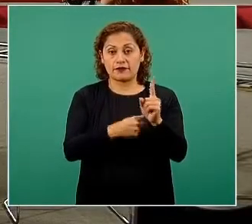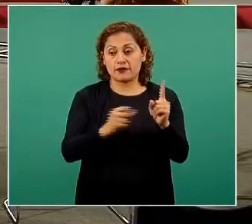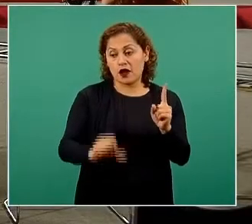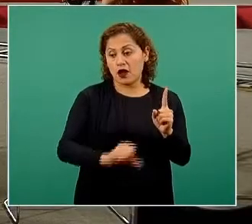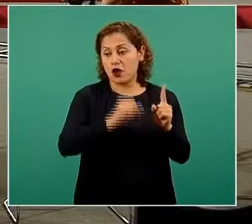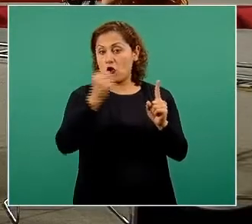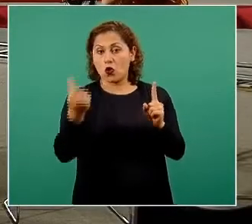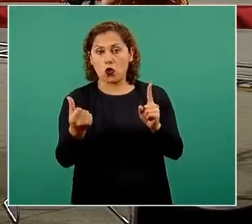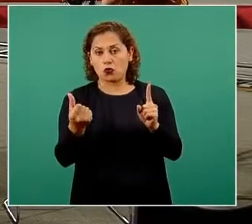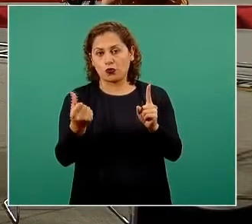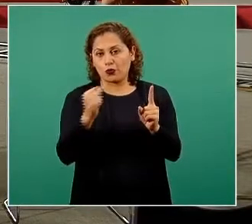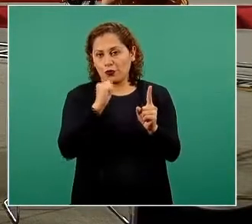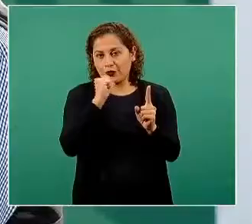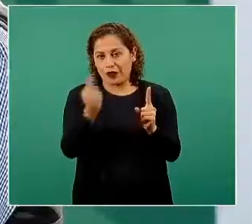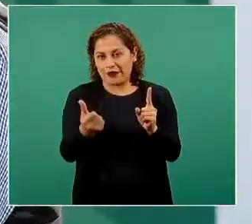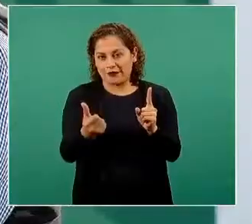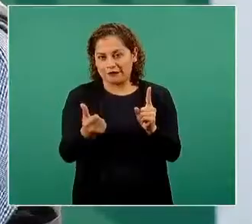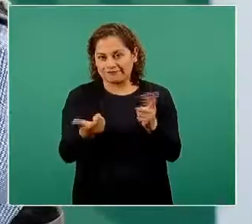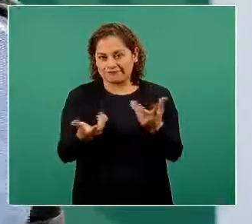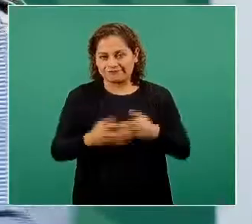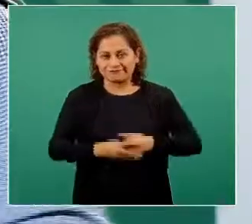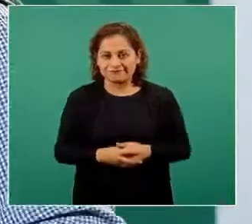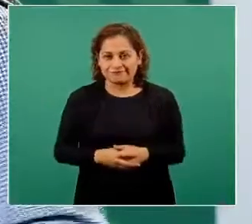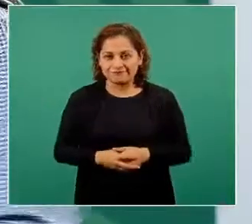caso completo en un tiempo determinado.